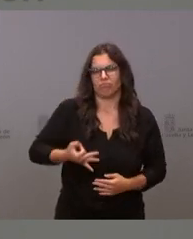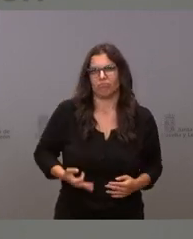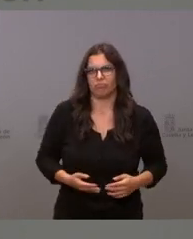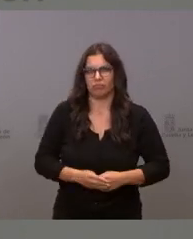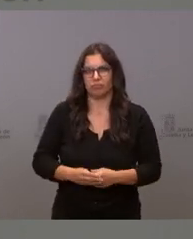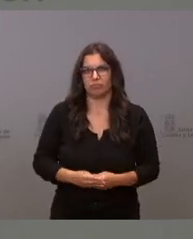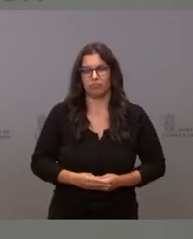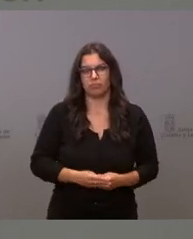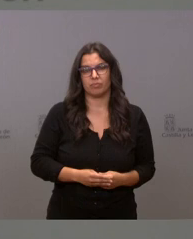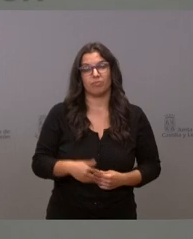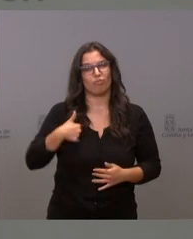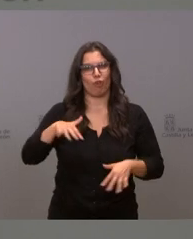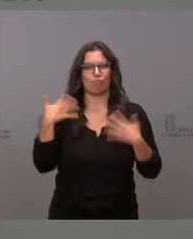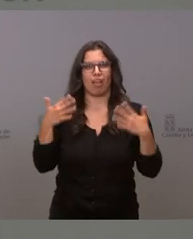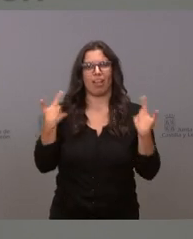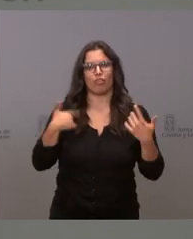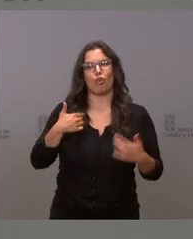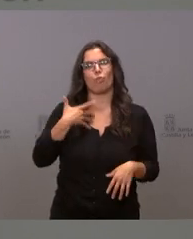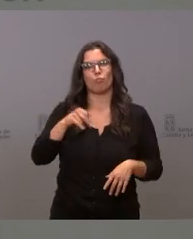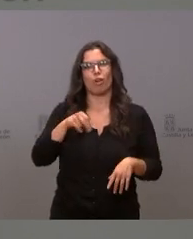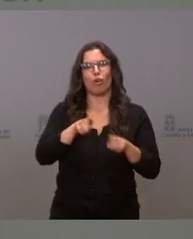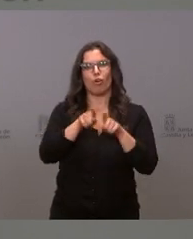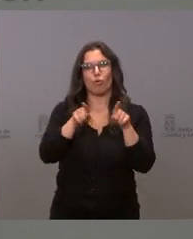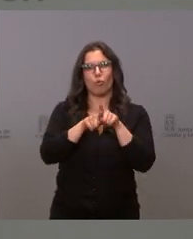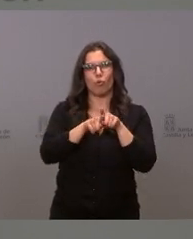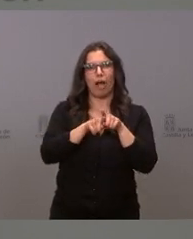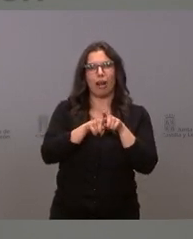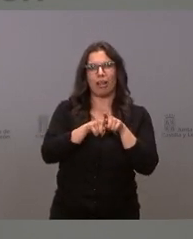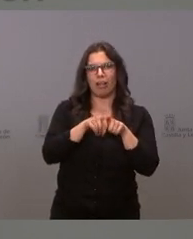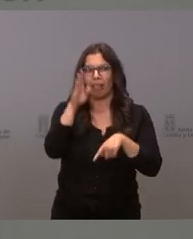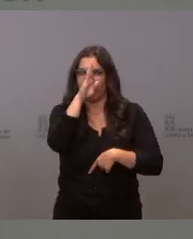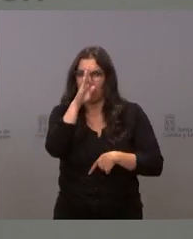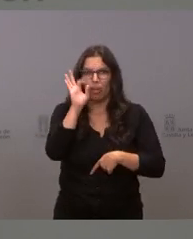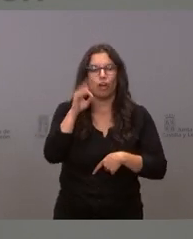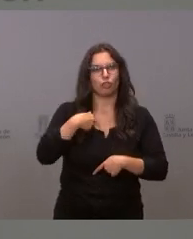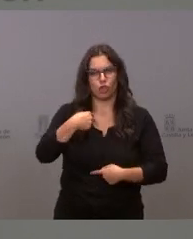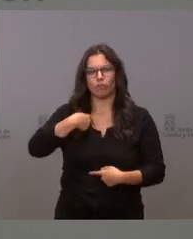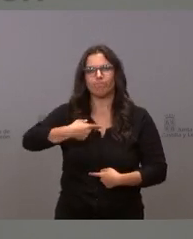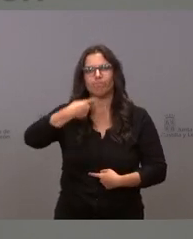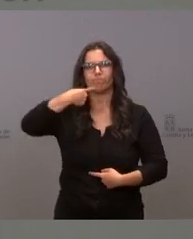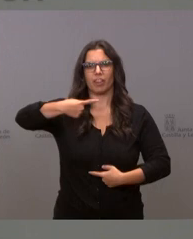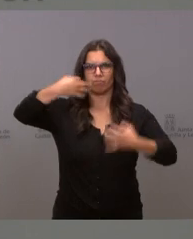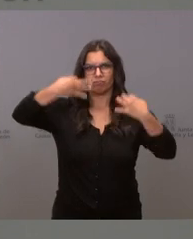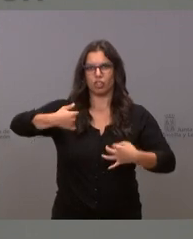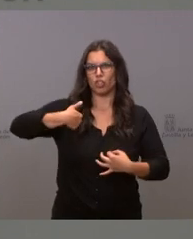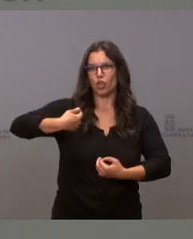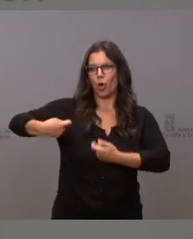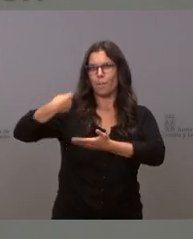me alegra poder mirar a los ojos a los ciudadanos de esta comunidad y decirles mire yo nunca estuve en esa lista de la compra